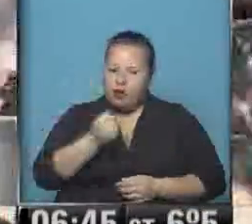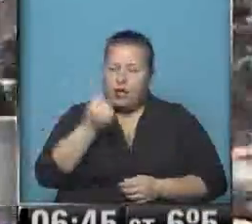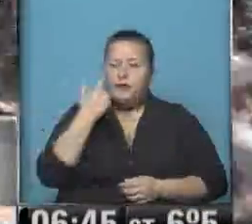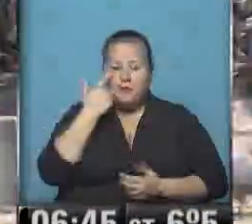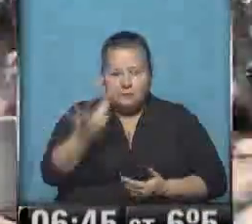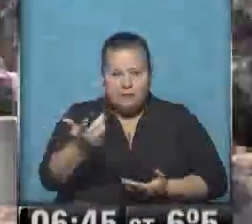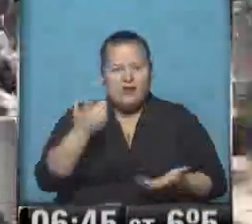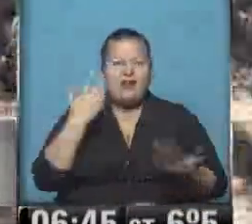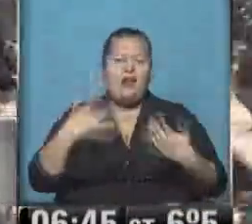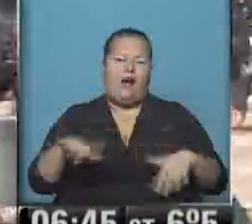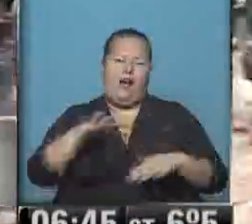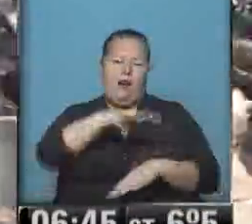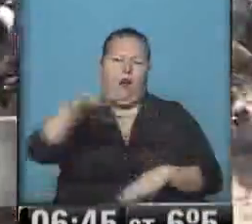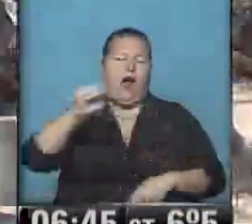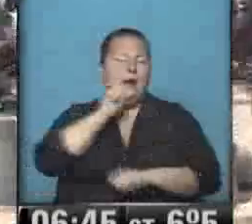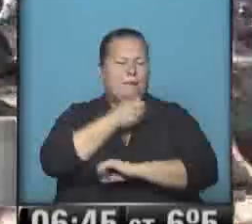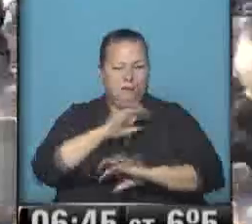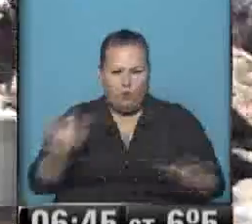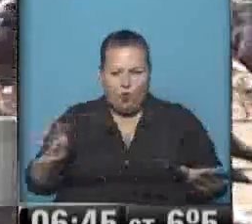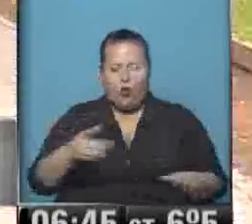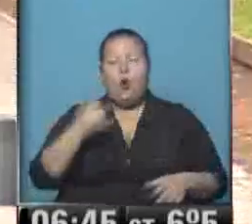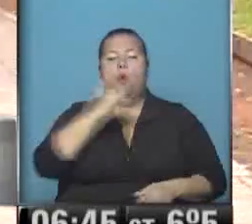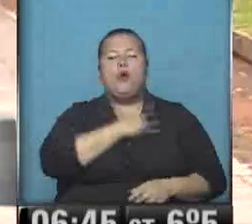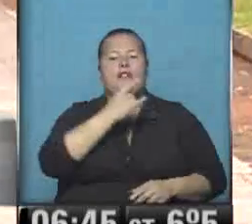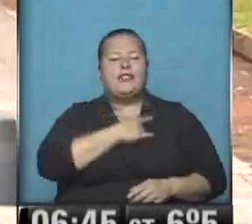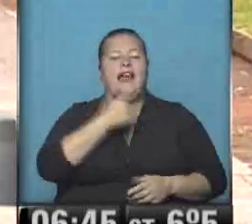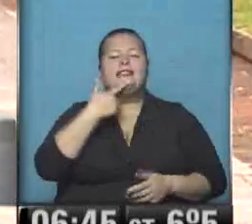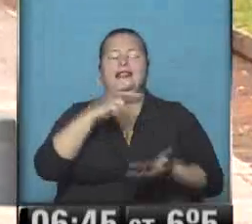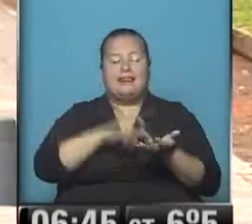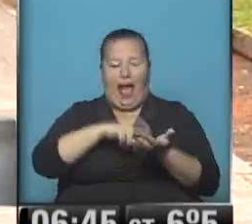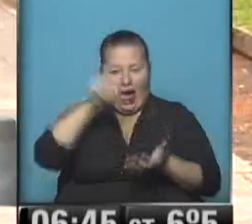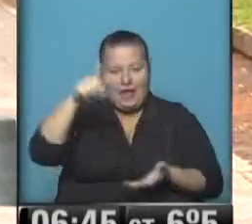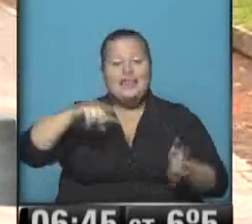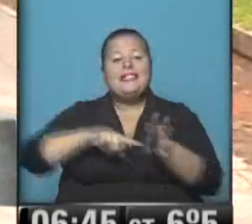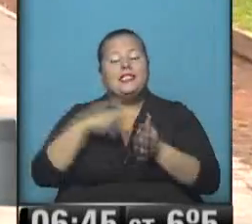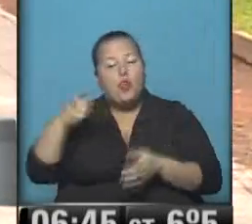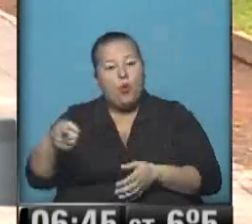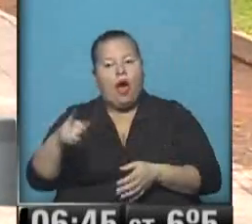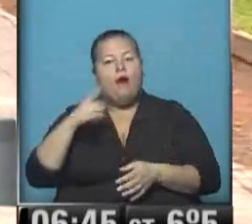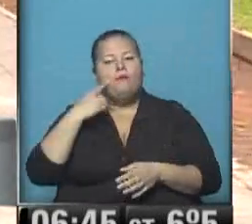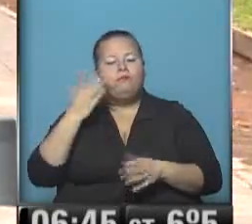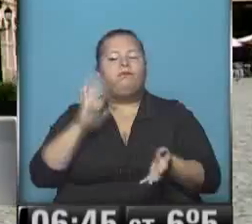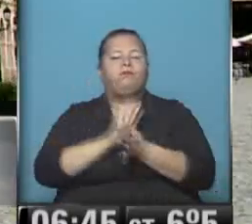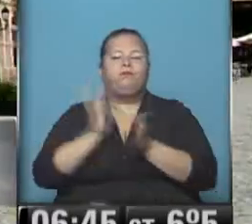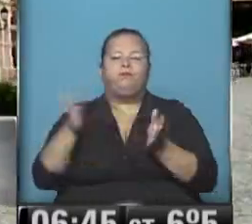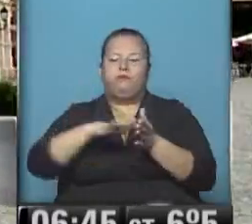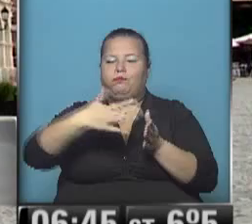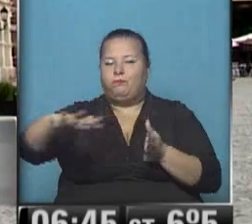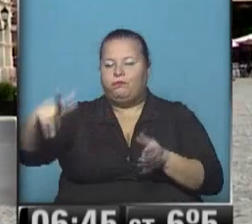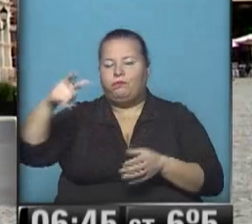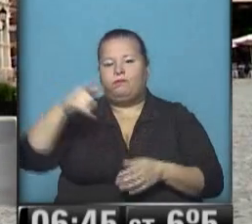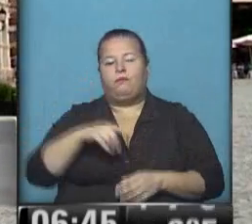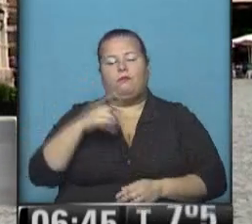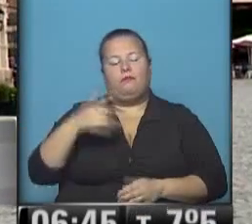vean ustedes eso! ¡Qué paisajes! La Universidad de Salta y la ciudad como recostada sobre el Valle del